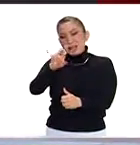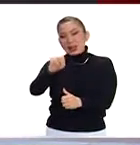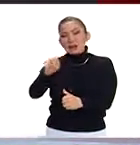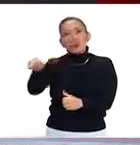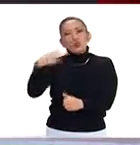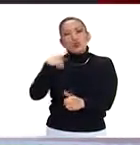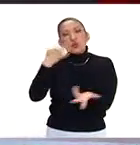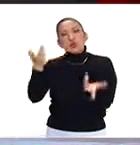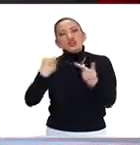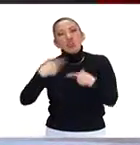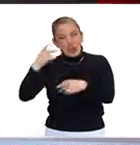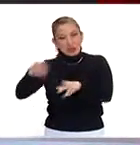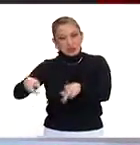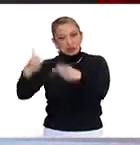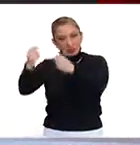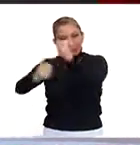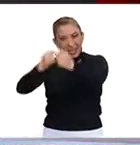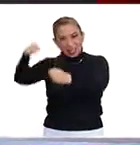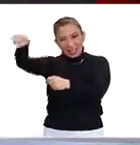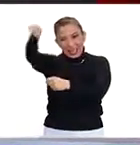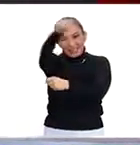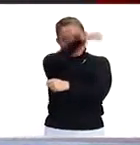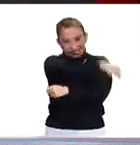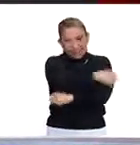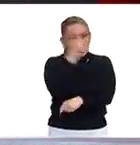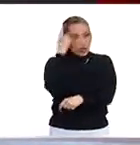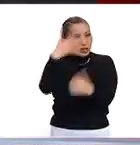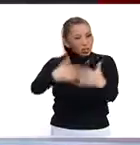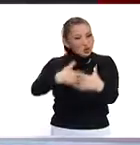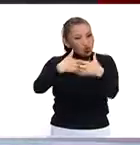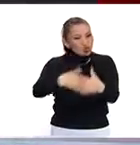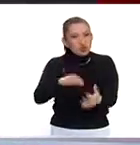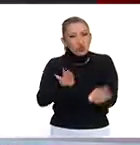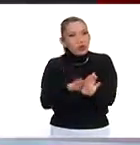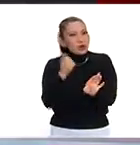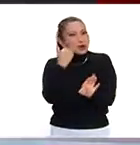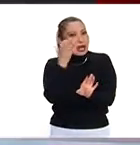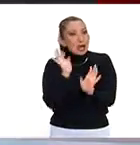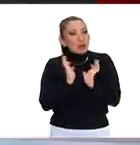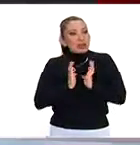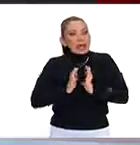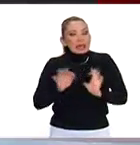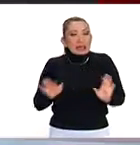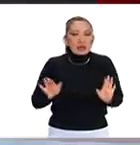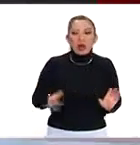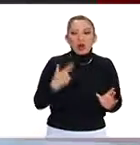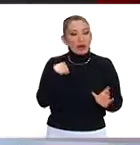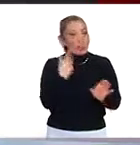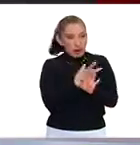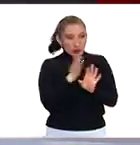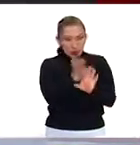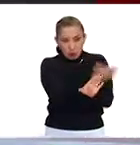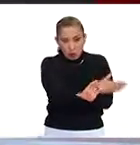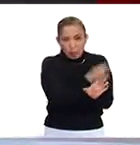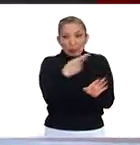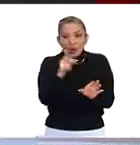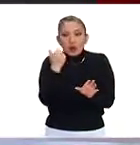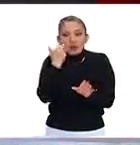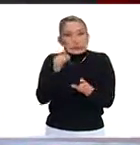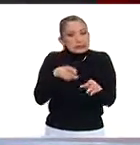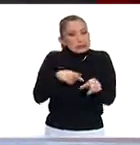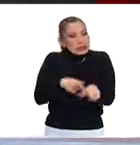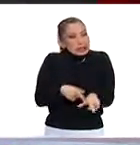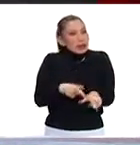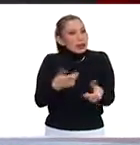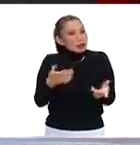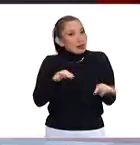comerciantes, los empresarios, de restablecer la tranquilidad, a pesar de estos lamentables hechos, eso por un lado,